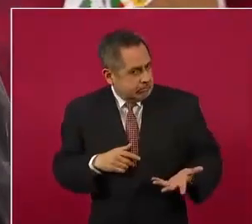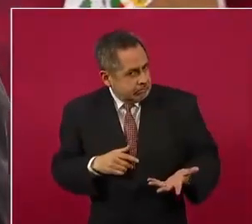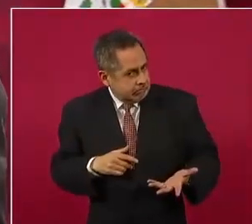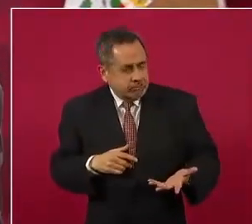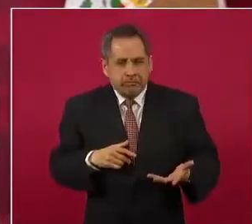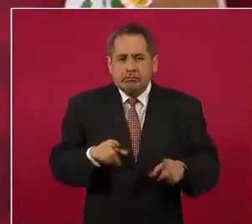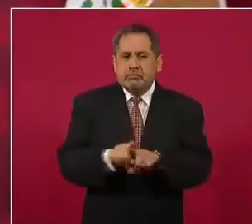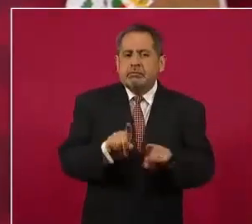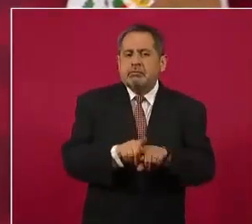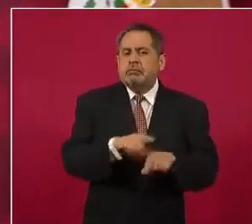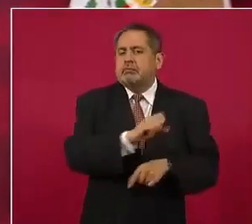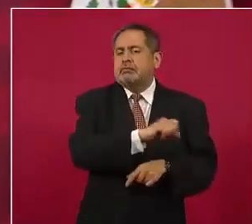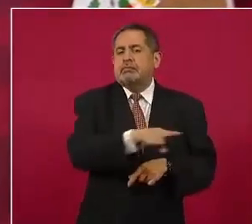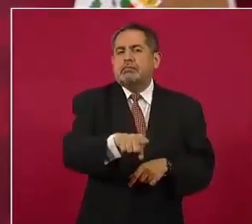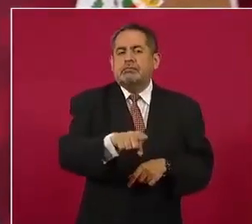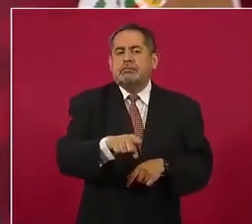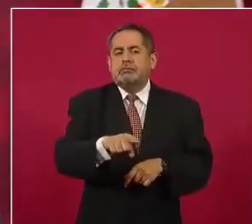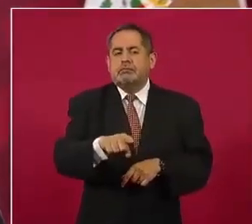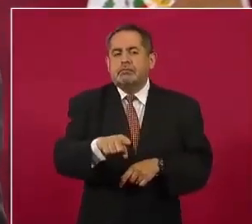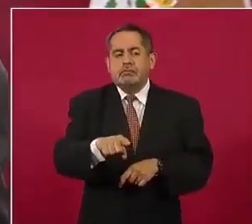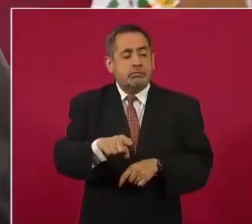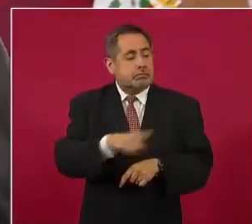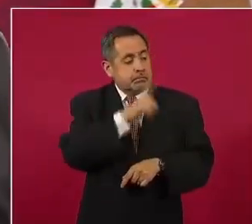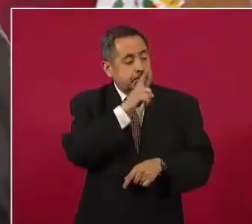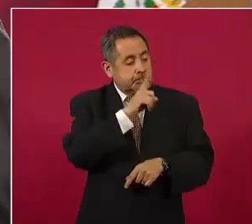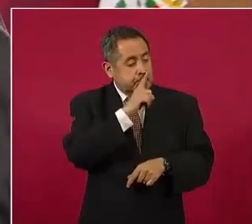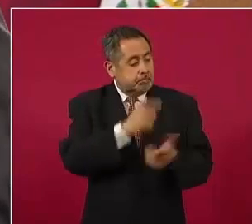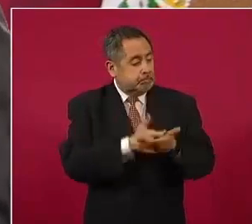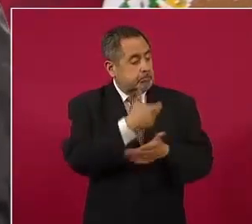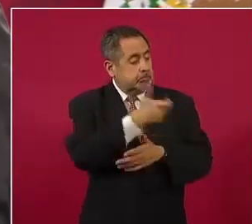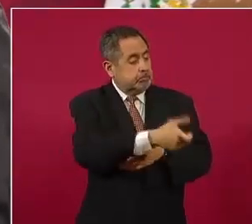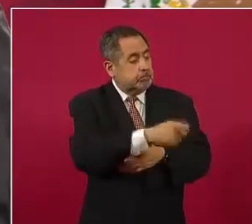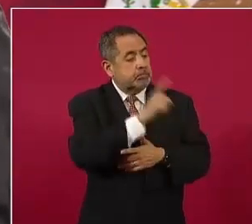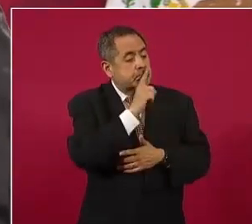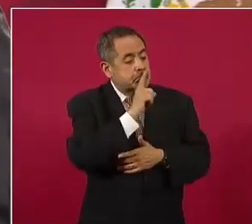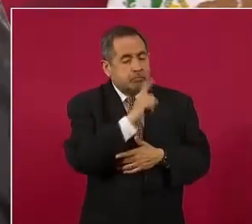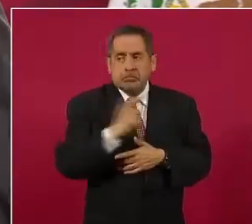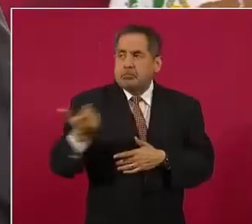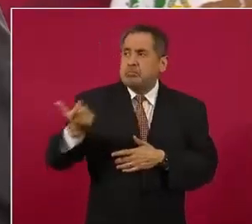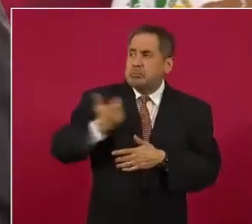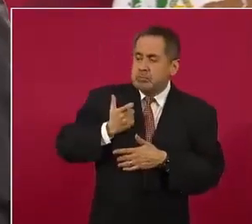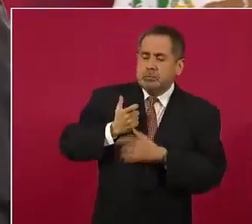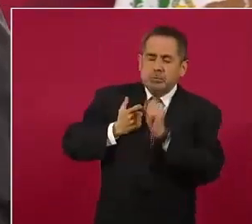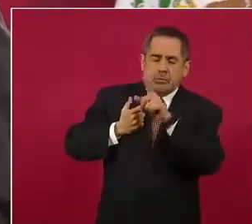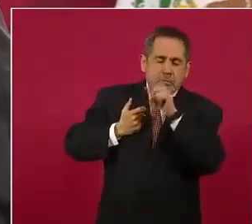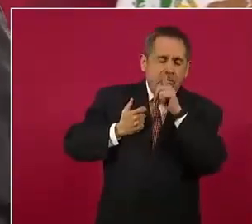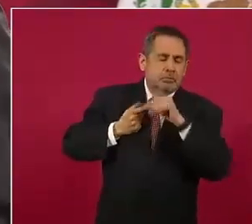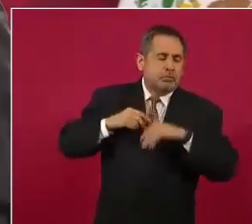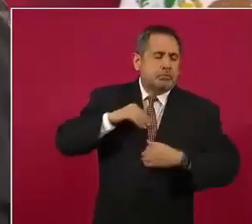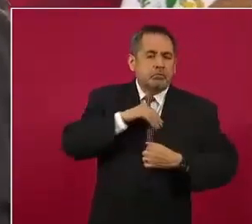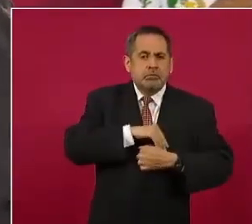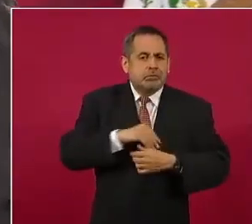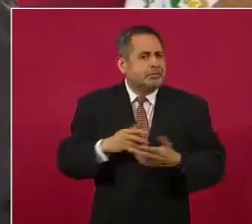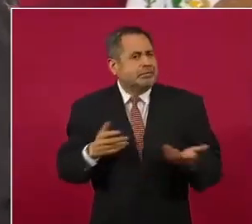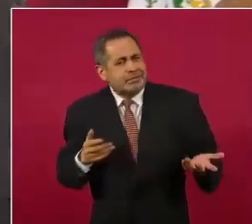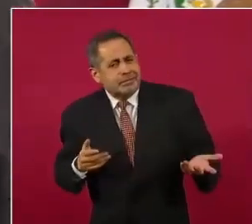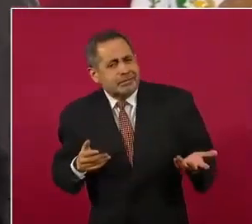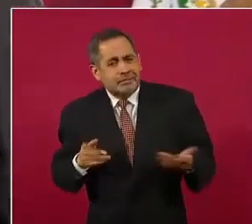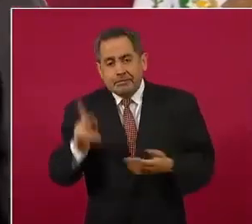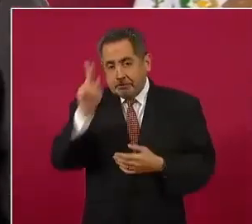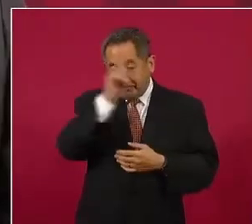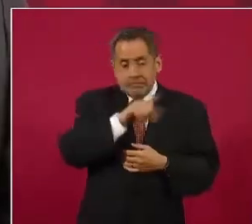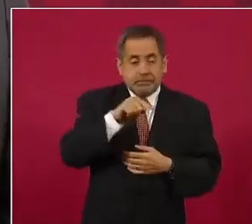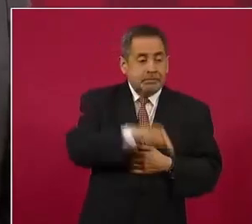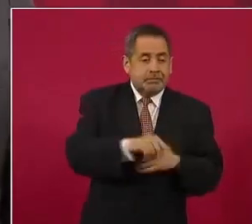silenciaban. Pero el colmo es que